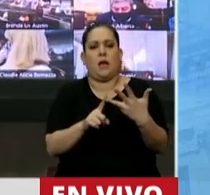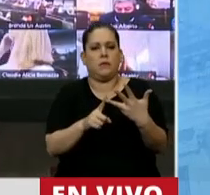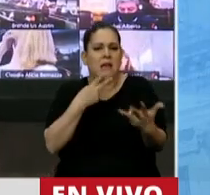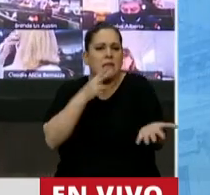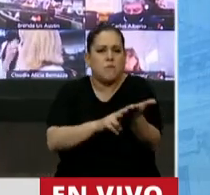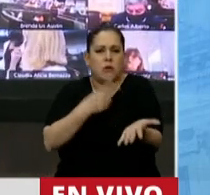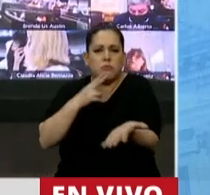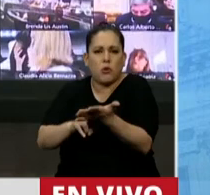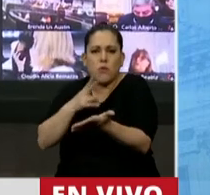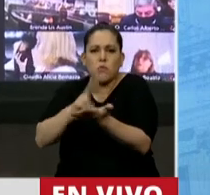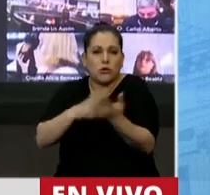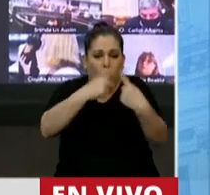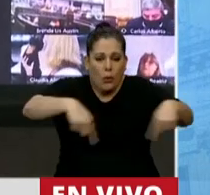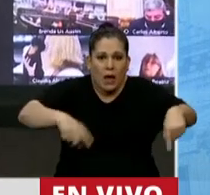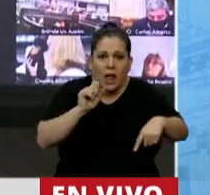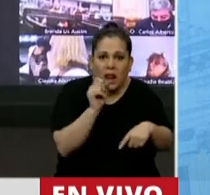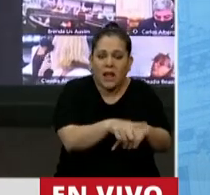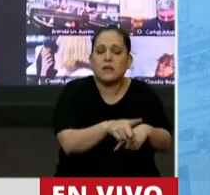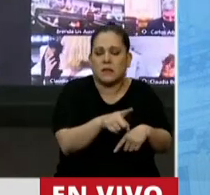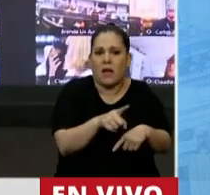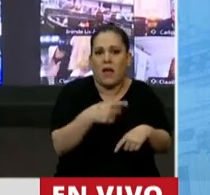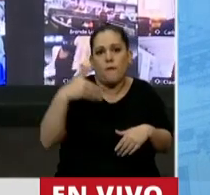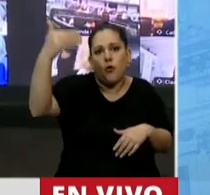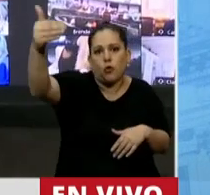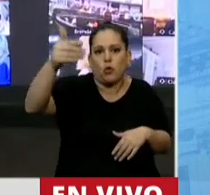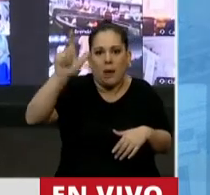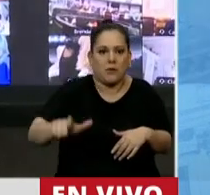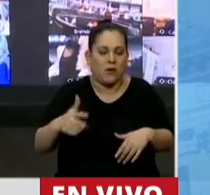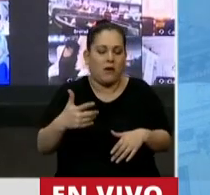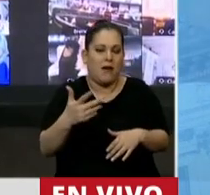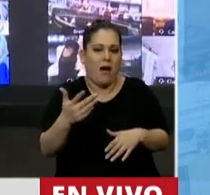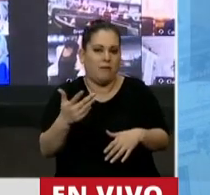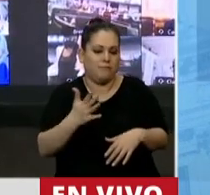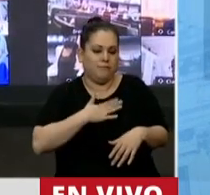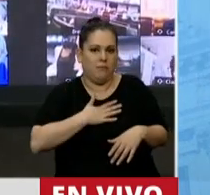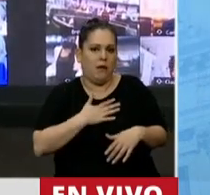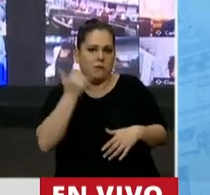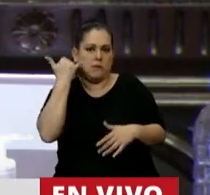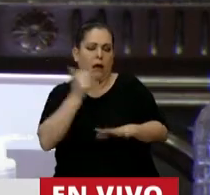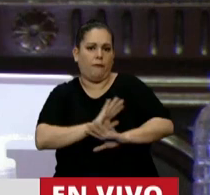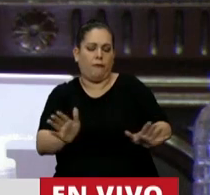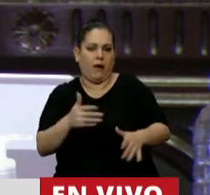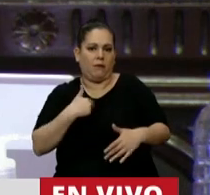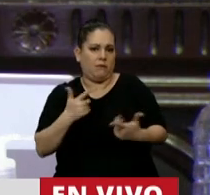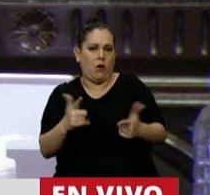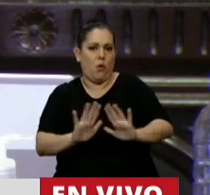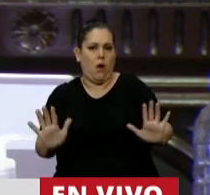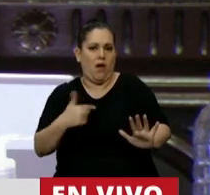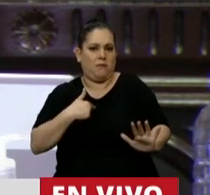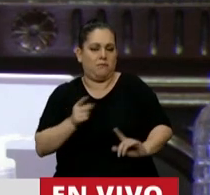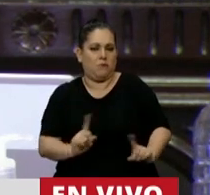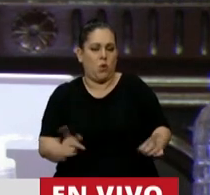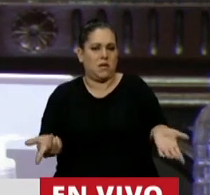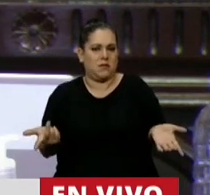bienes de los cuales el titular futuro contribuyente ya sea desapoderado, que ya no le pertenecen